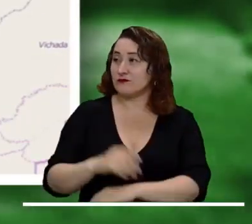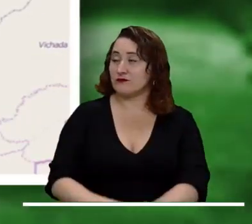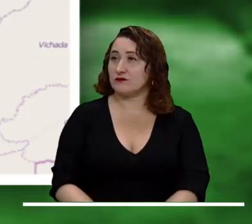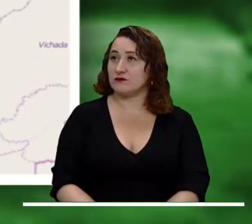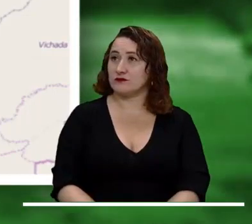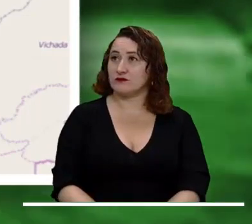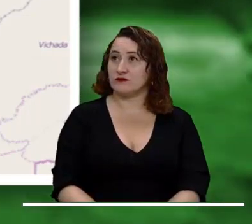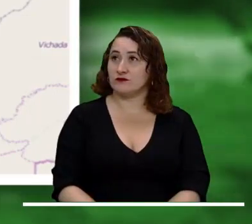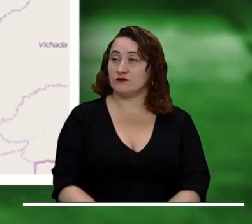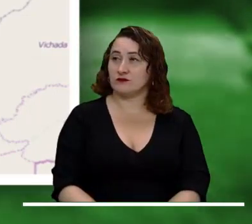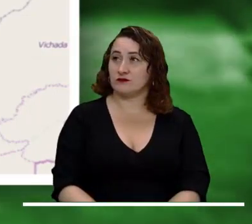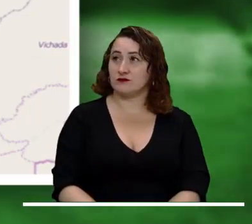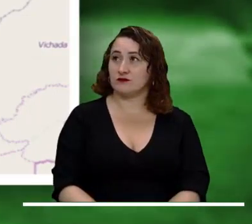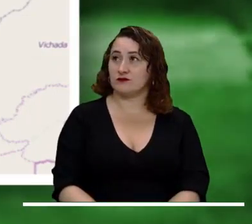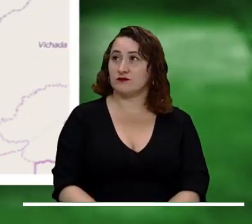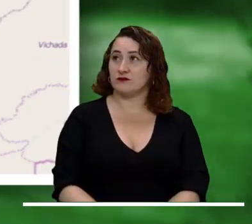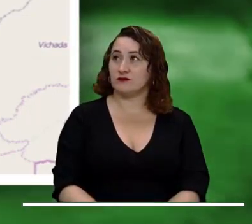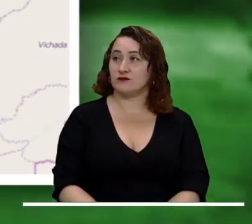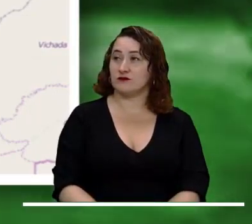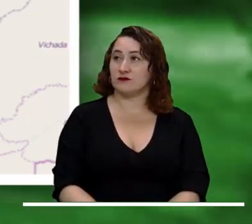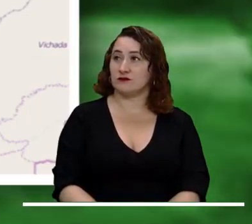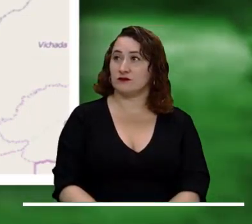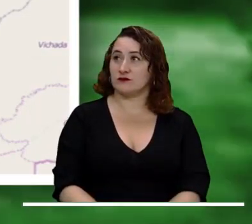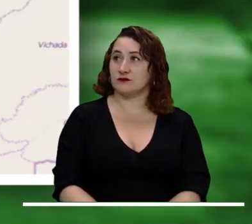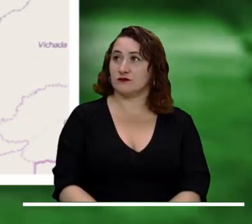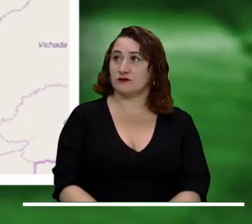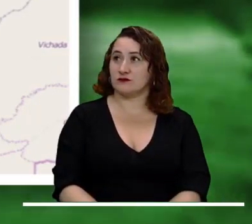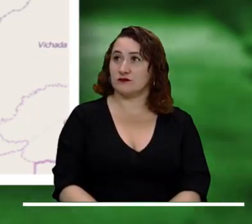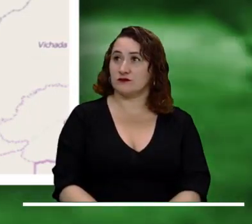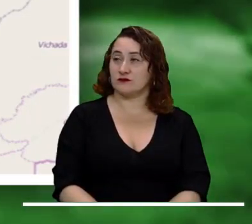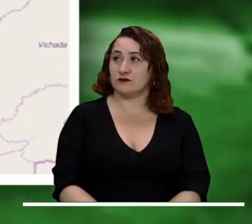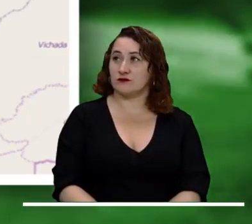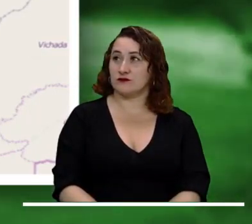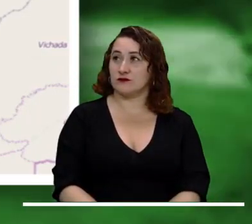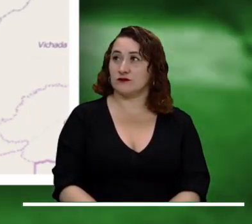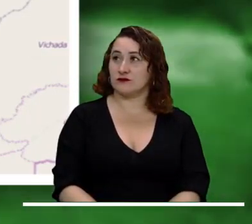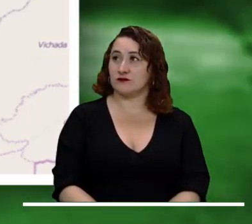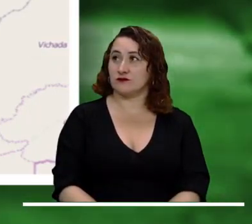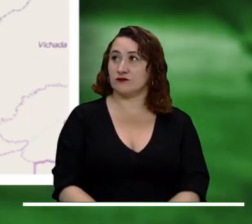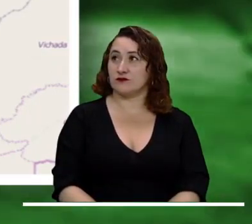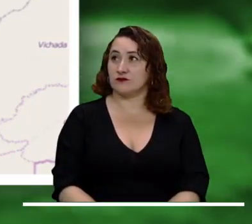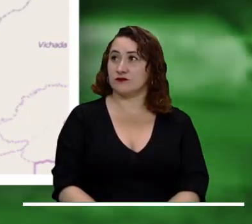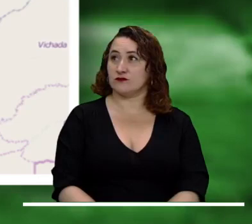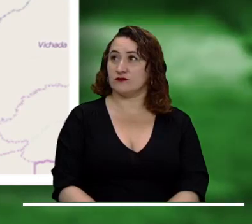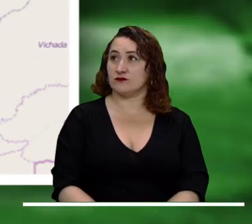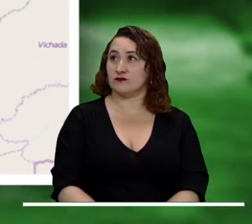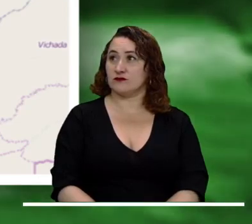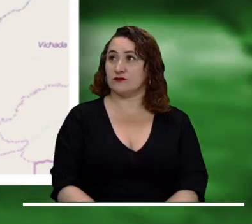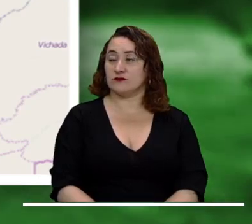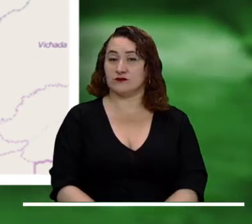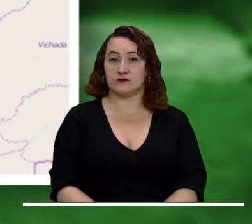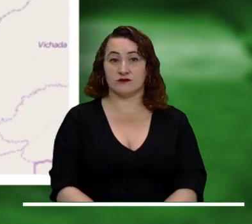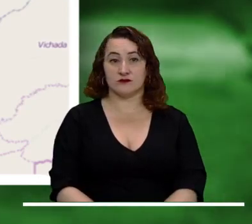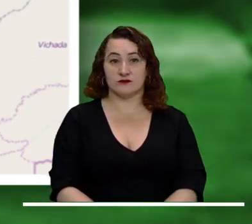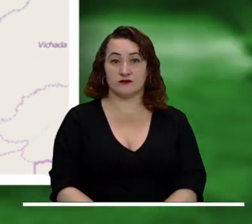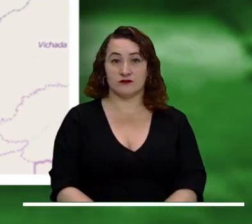las quebradas La Arroyona y Guayaguata, lo que causó desbordamientos en el municipio de Mogote, Santander.